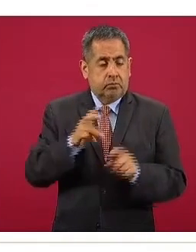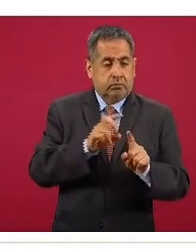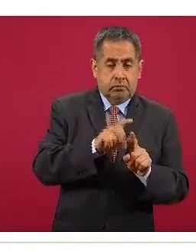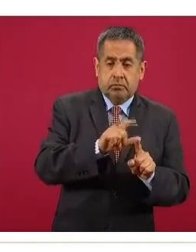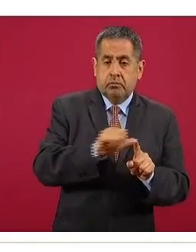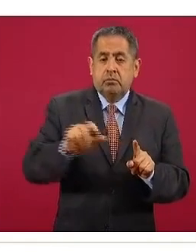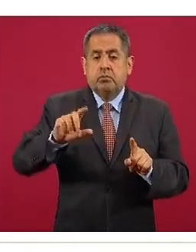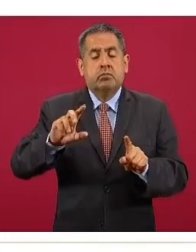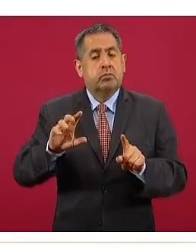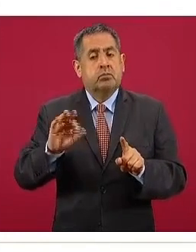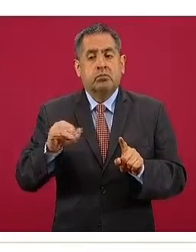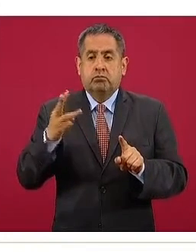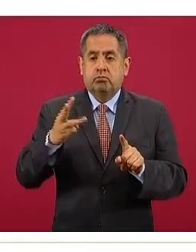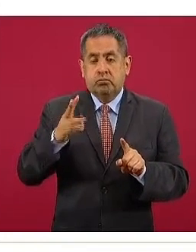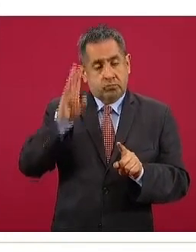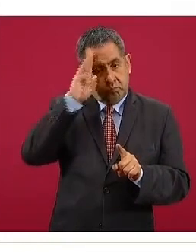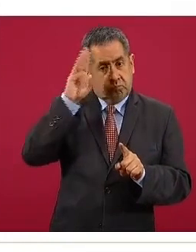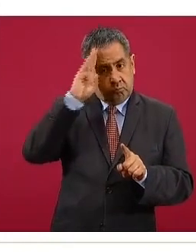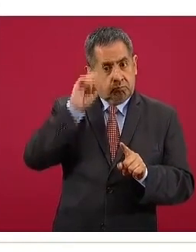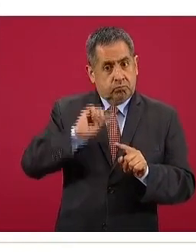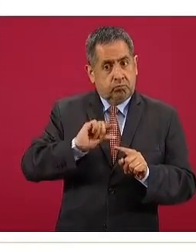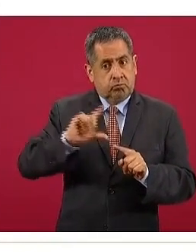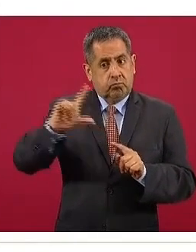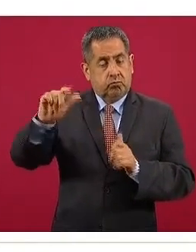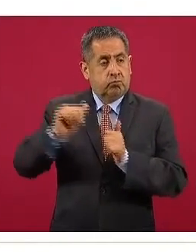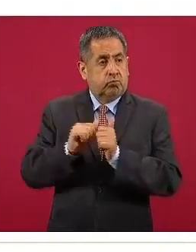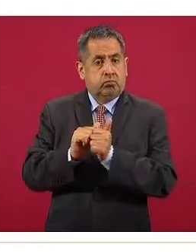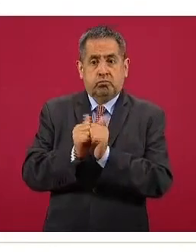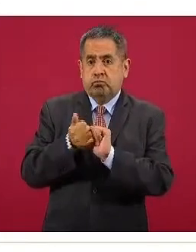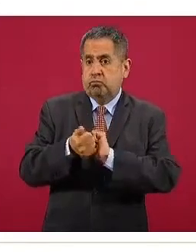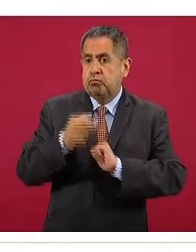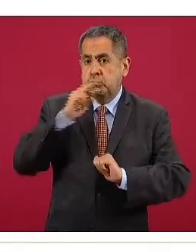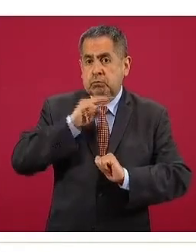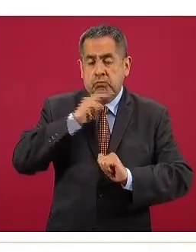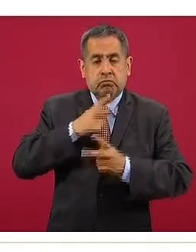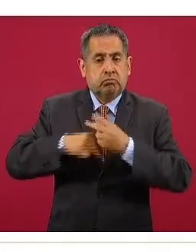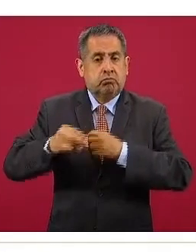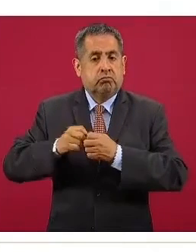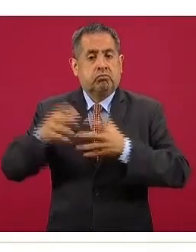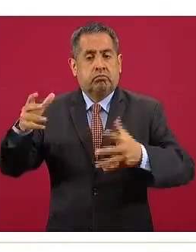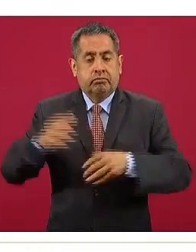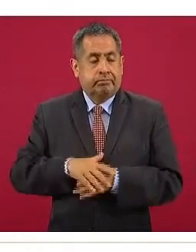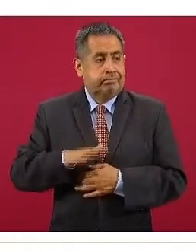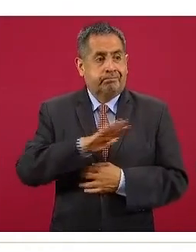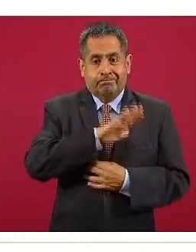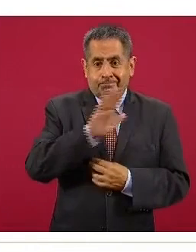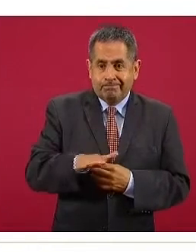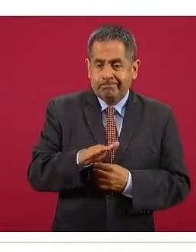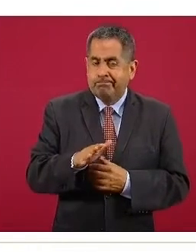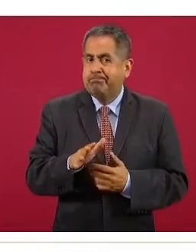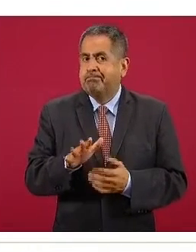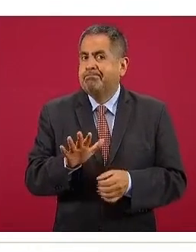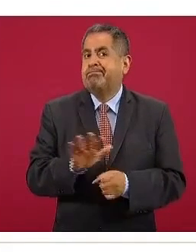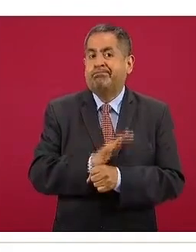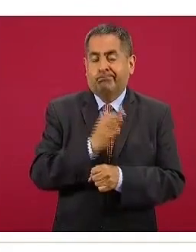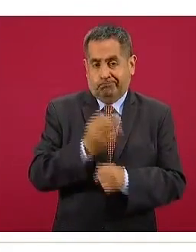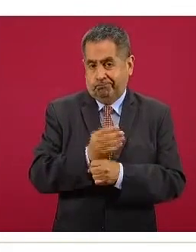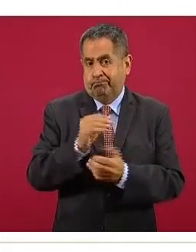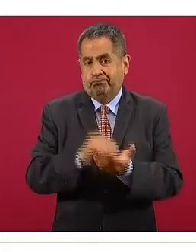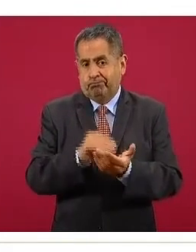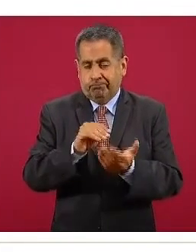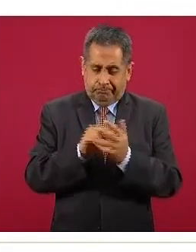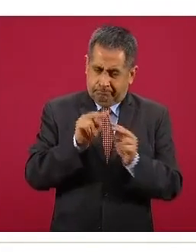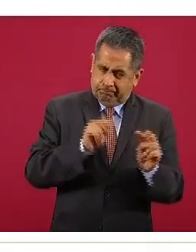cuarenta y tres, un crecimiento acelerado y la mortalidad no ha tenido un descenso claro, insisto en la precaución de